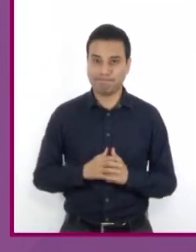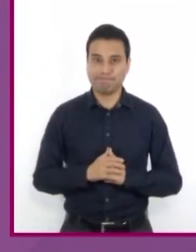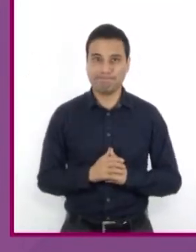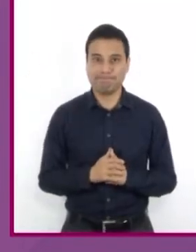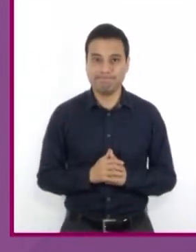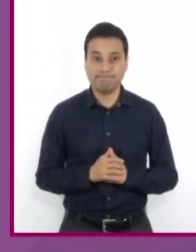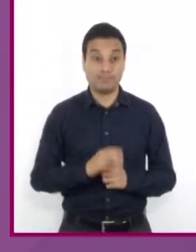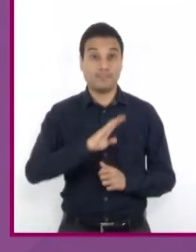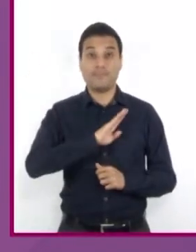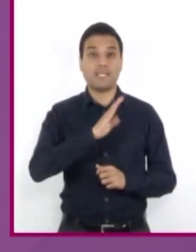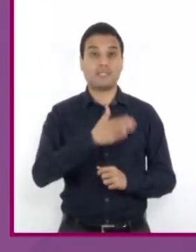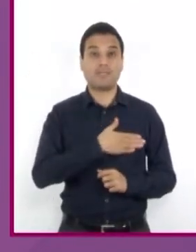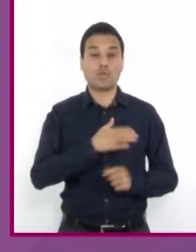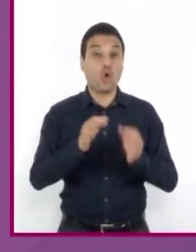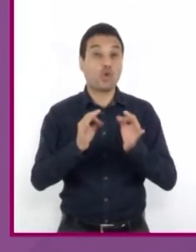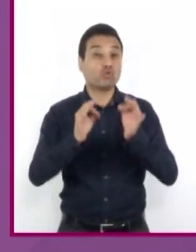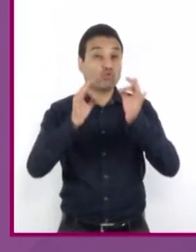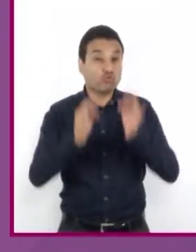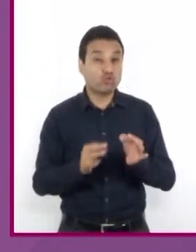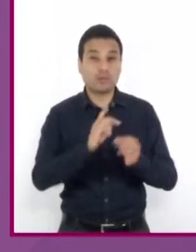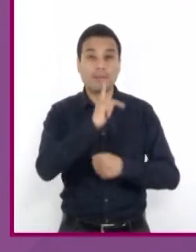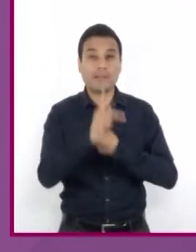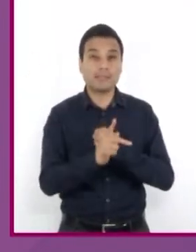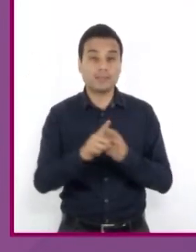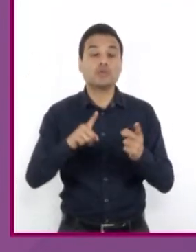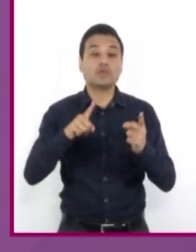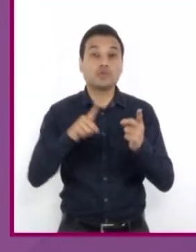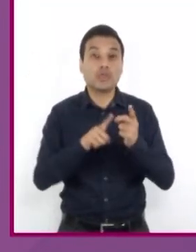El español está presente en muchos países.